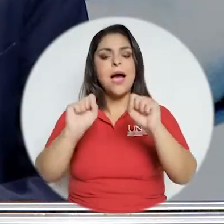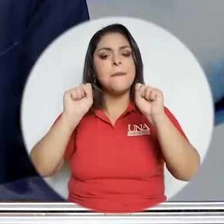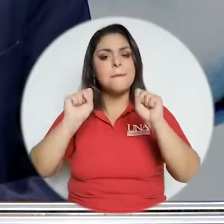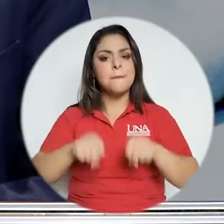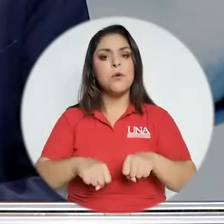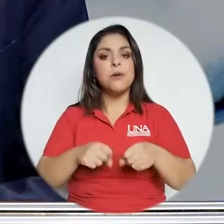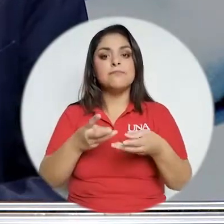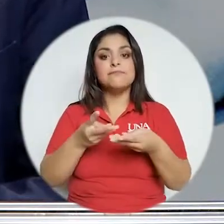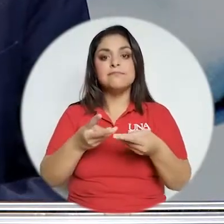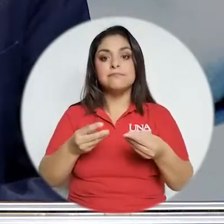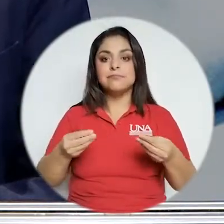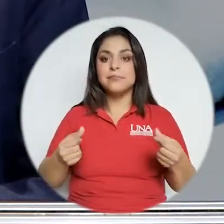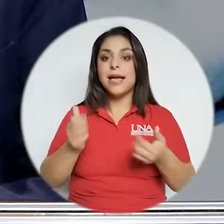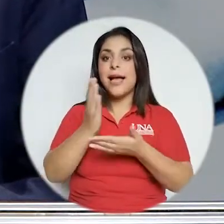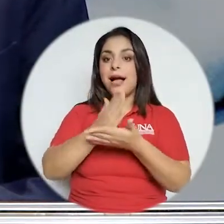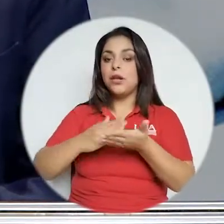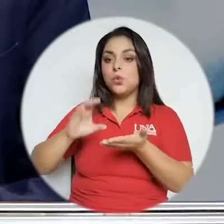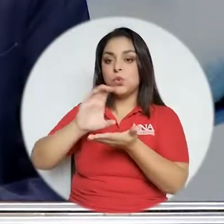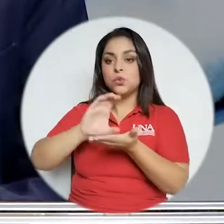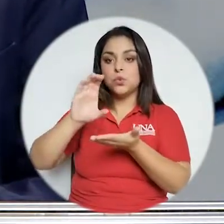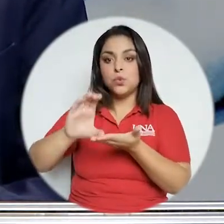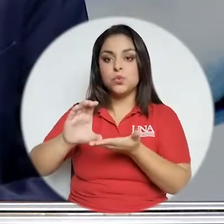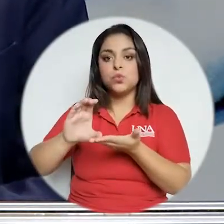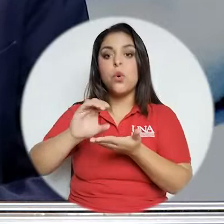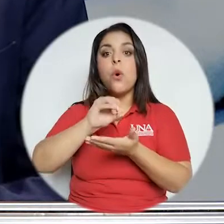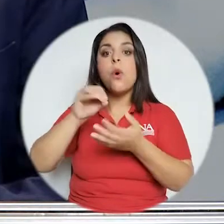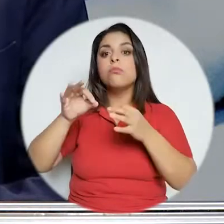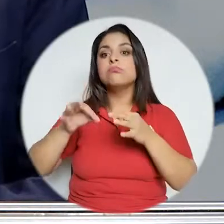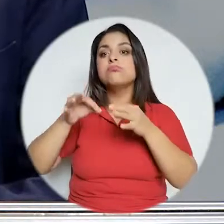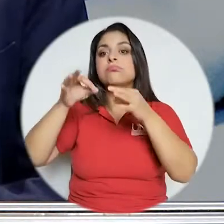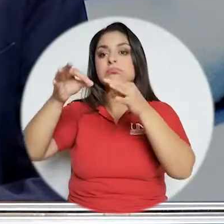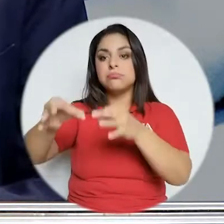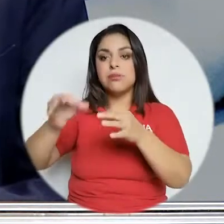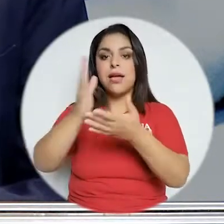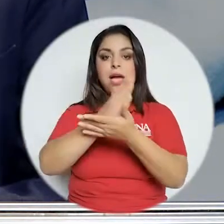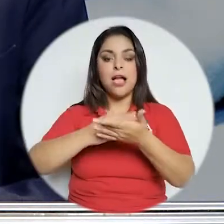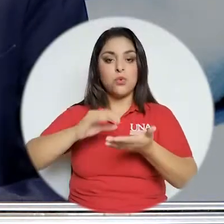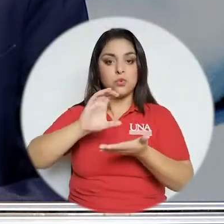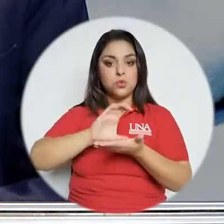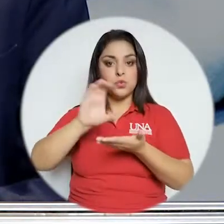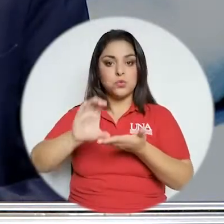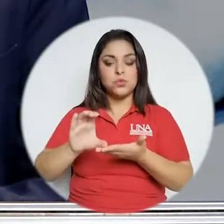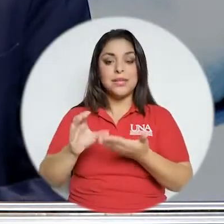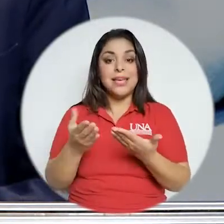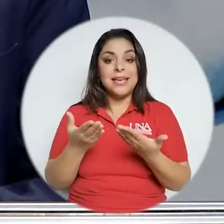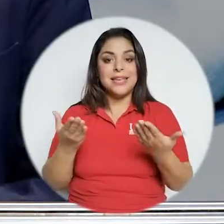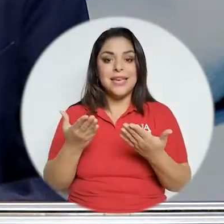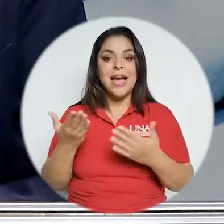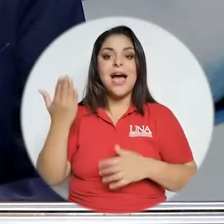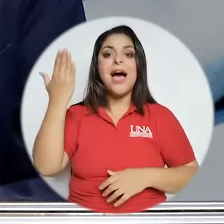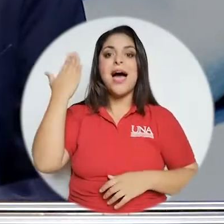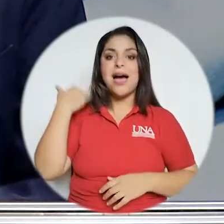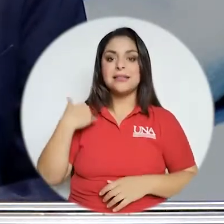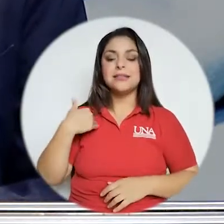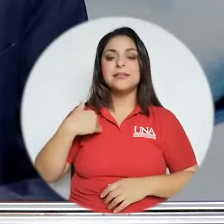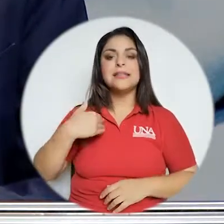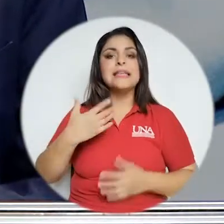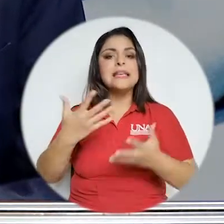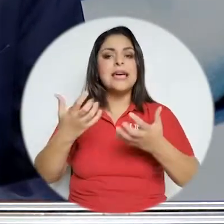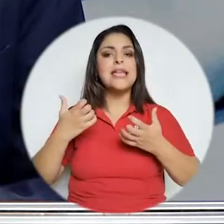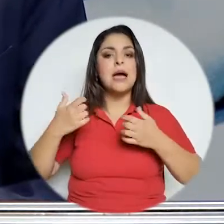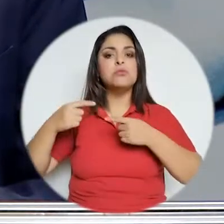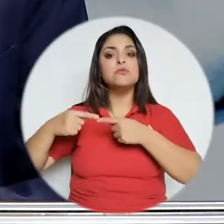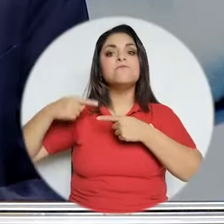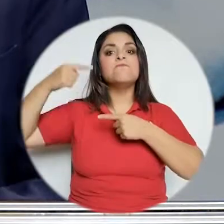estrategia de poder resolver algunos cursos o postergar algunos cursos que por su naturaleza